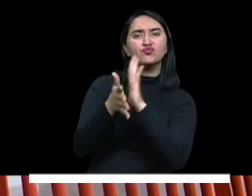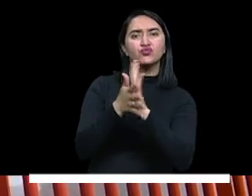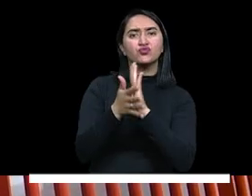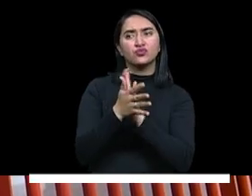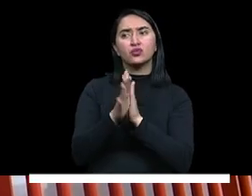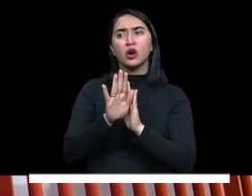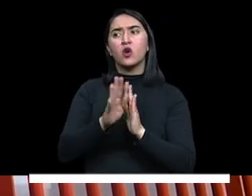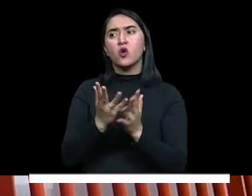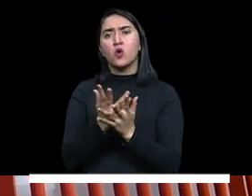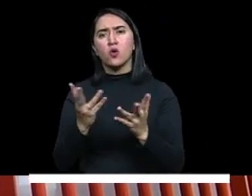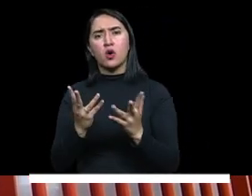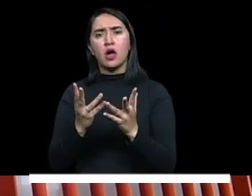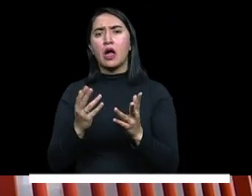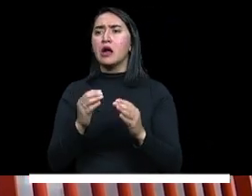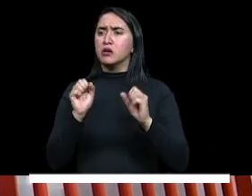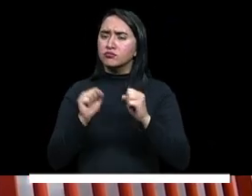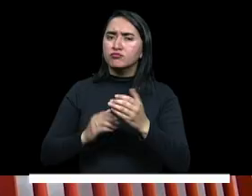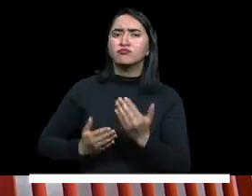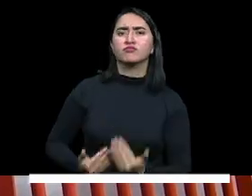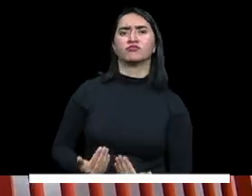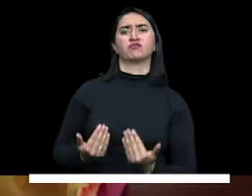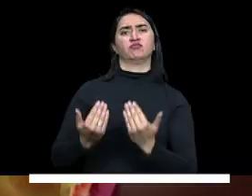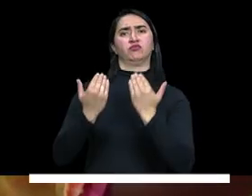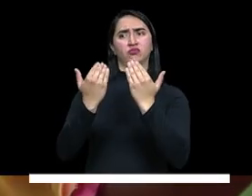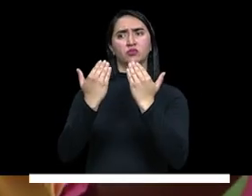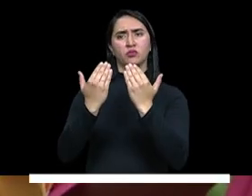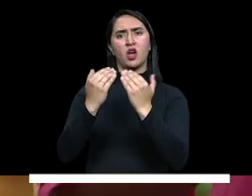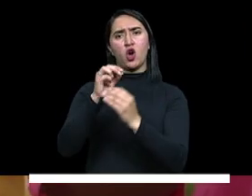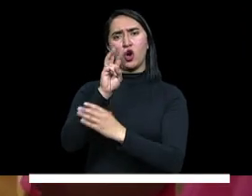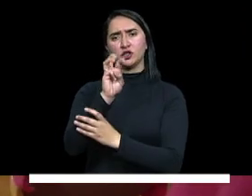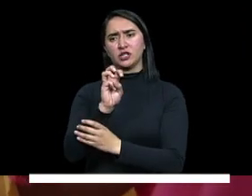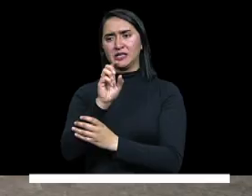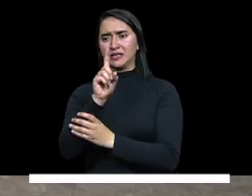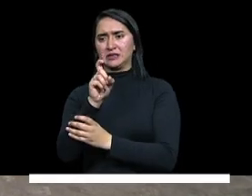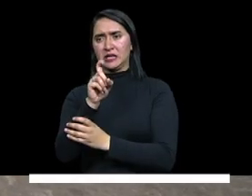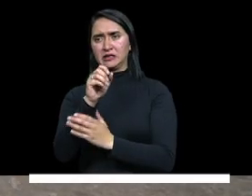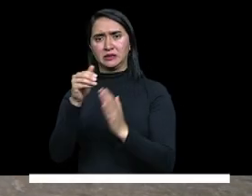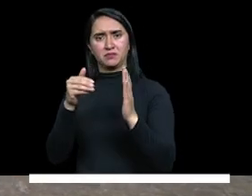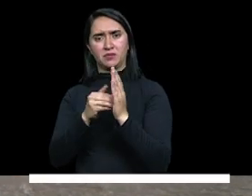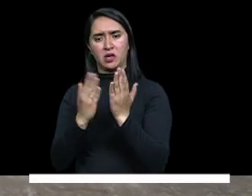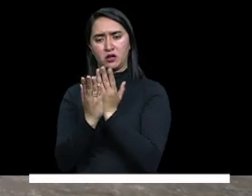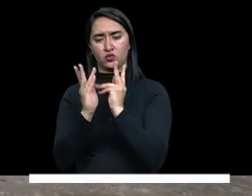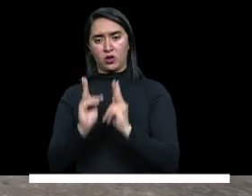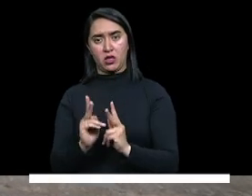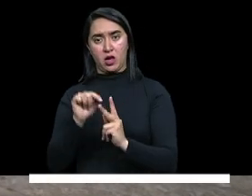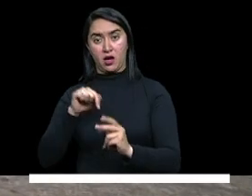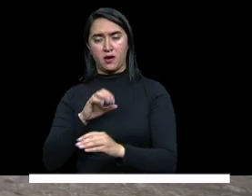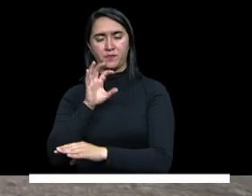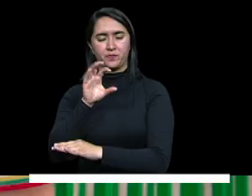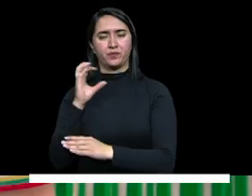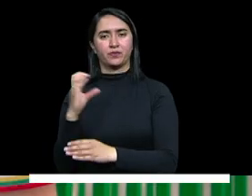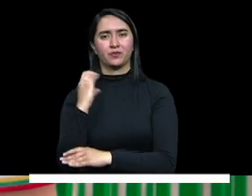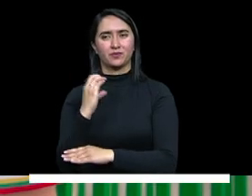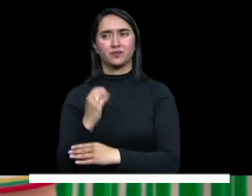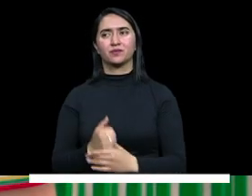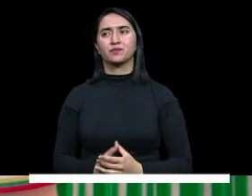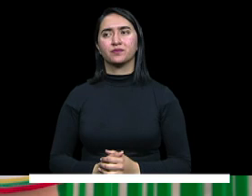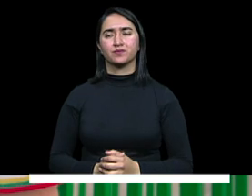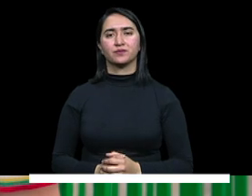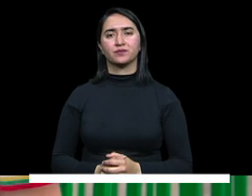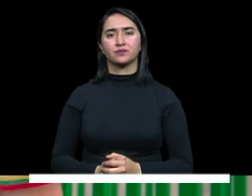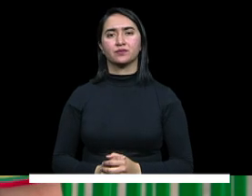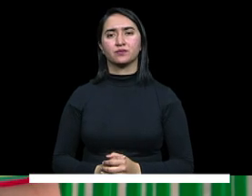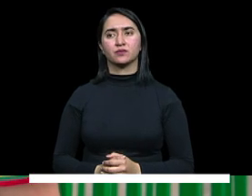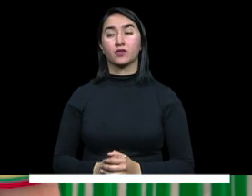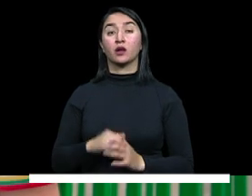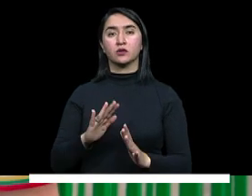Colombia y sobre todo beneficiando en este momento a más de 86 mil estudiantes en el país. Alguna vez leí que la educación es